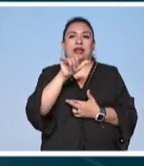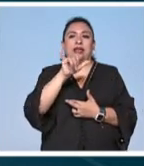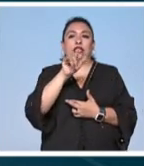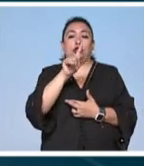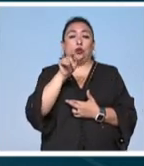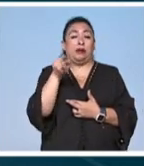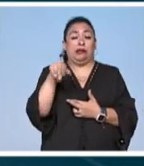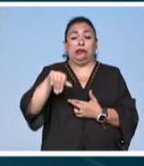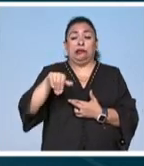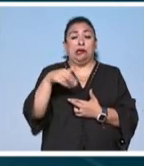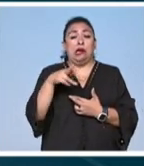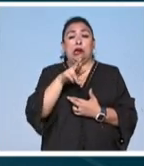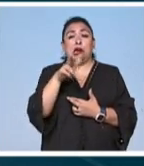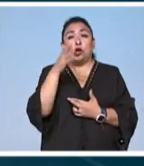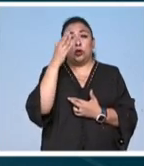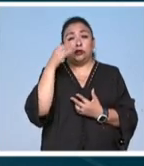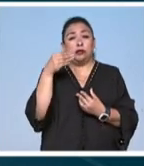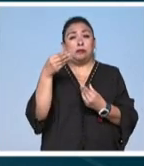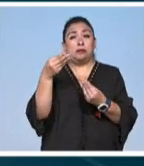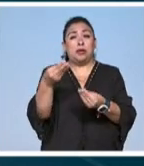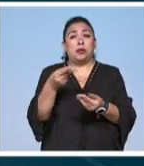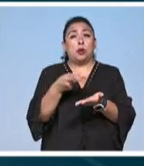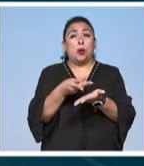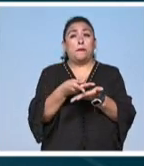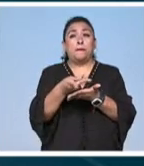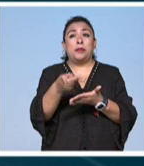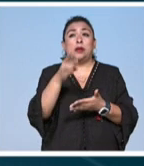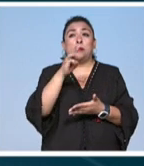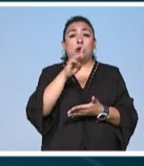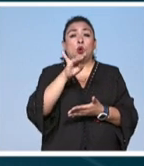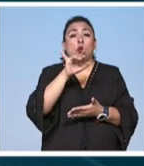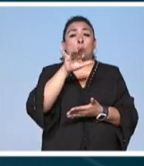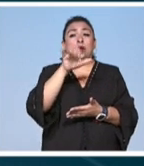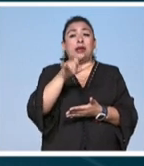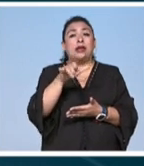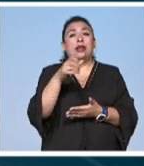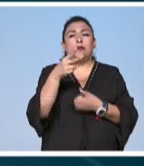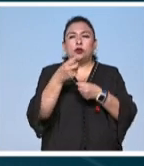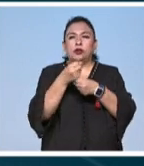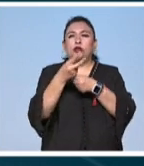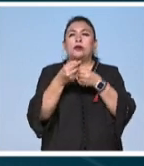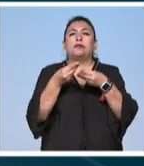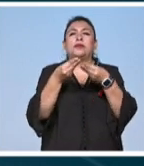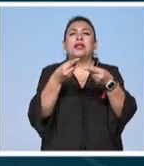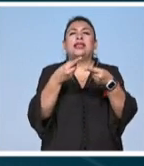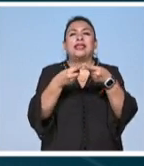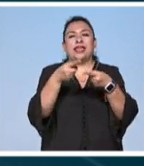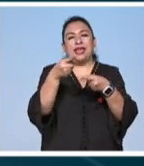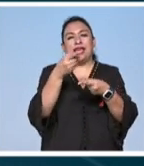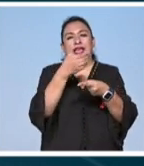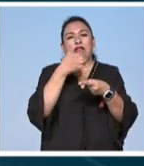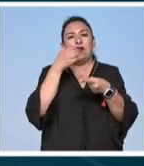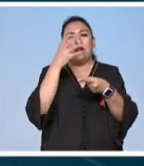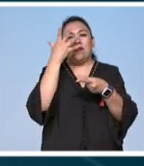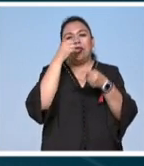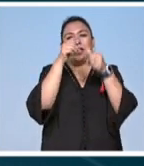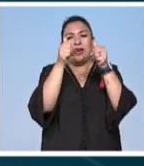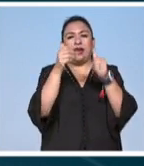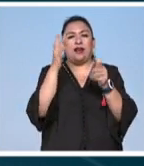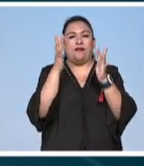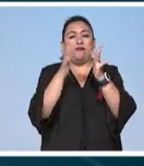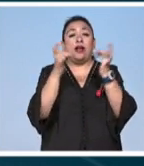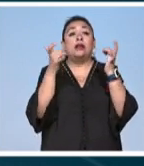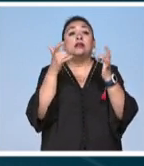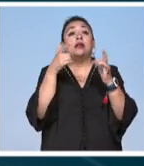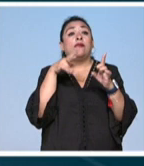acaba de ser reconocida con el galardón william klein que otorga cada dos años la academia de bellas artes francesa el jurado